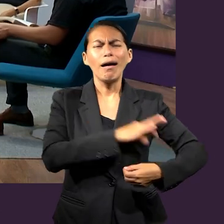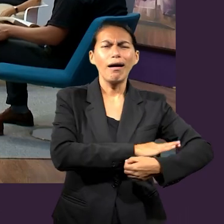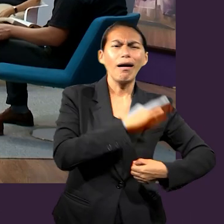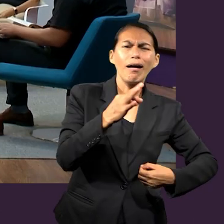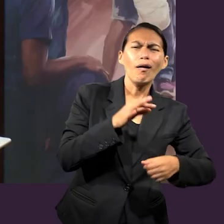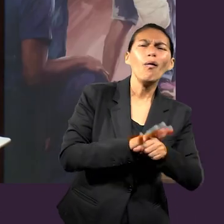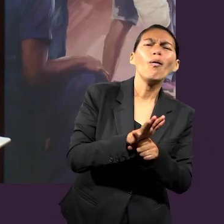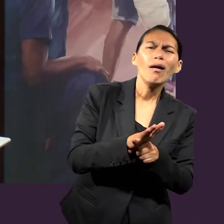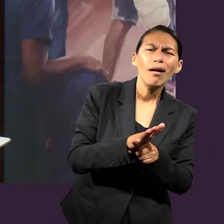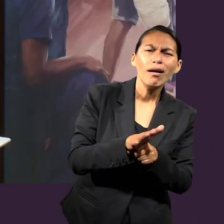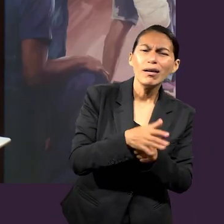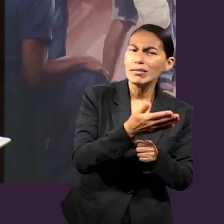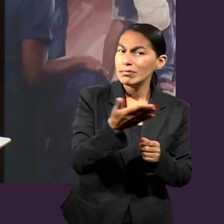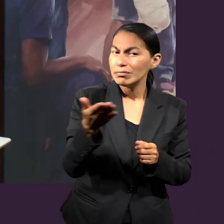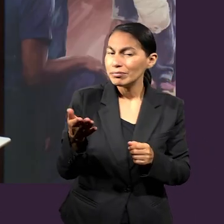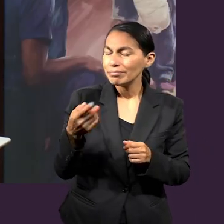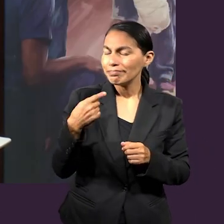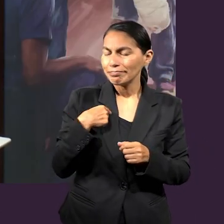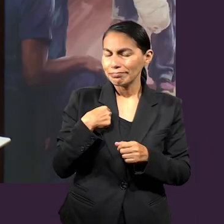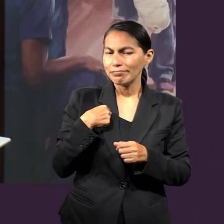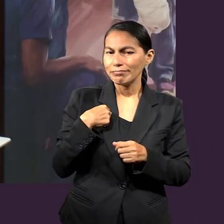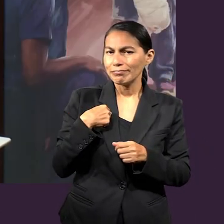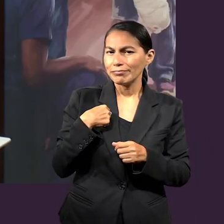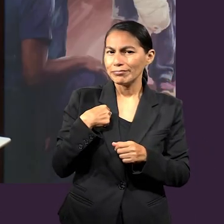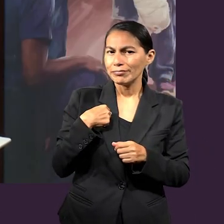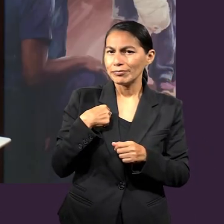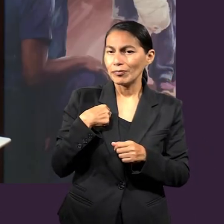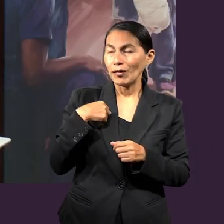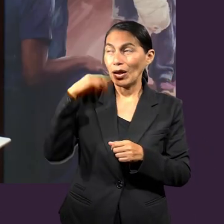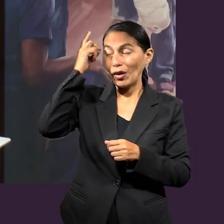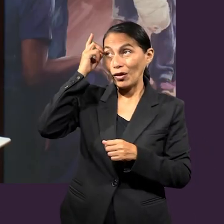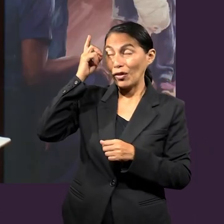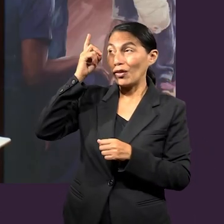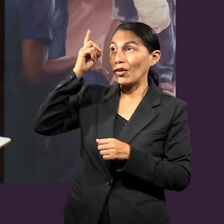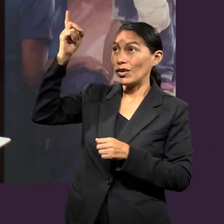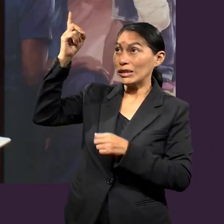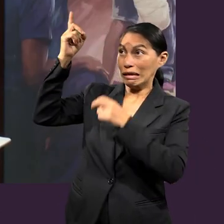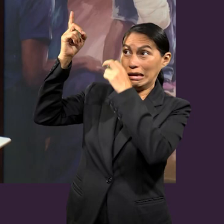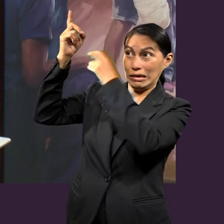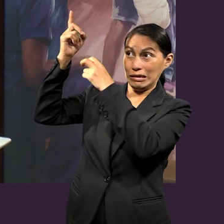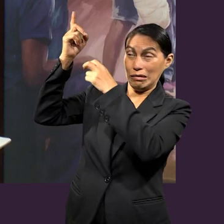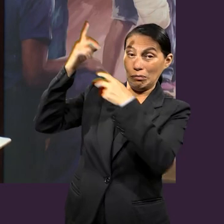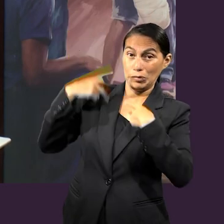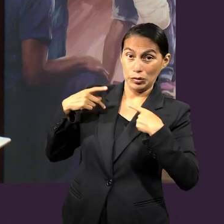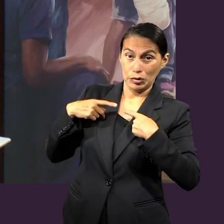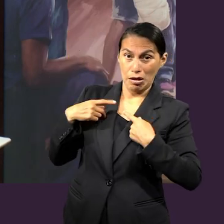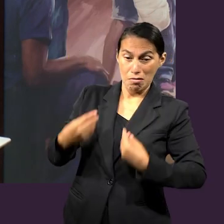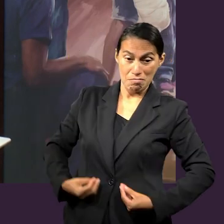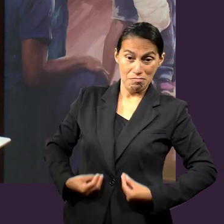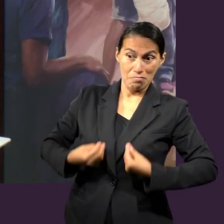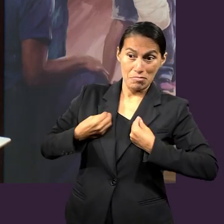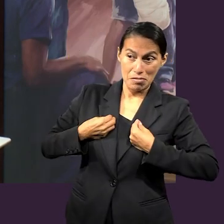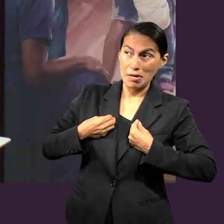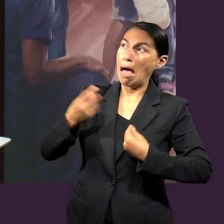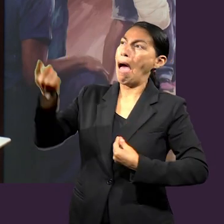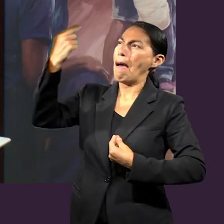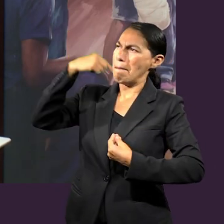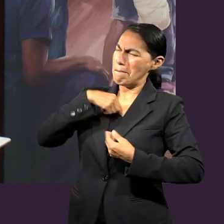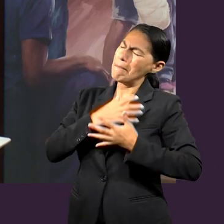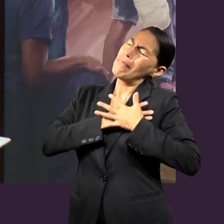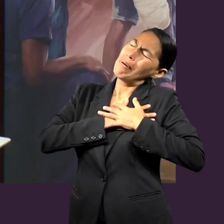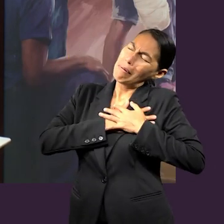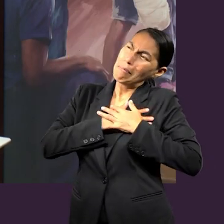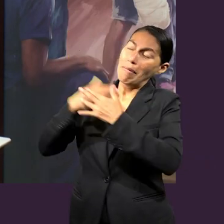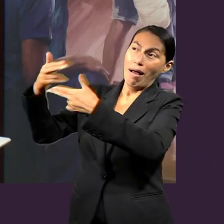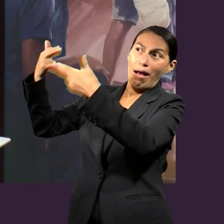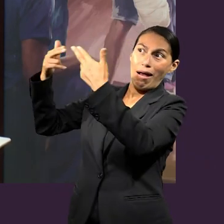Mari, vamos a... ¿con qué se queda cada uno de ustedes? Yo me quedo con ese Dios que es un Dios de vivos, que me